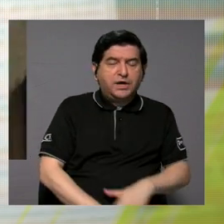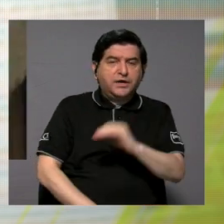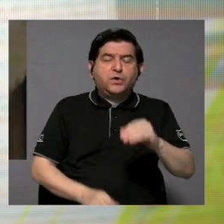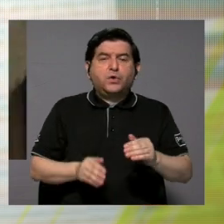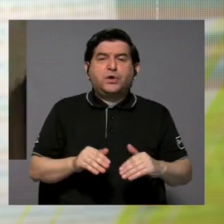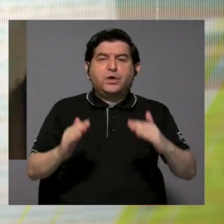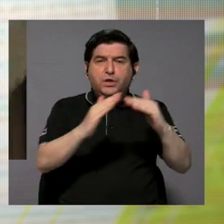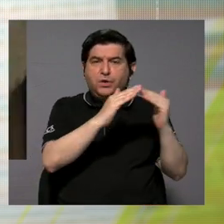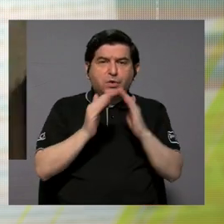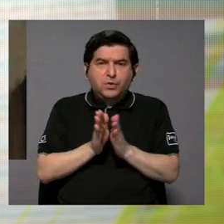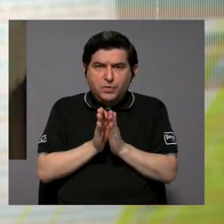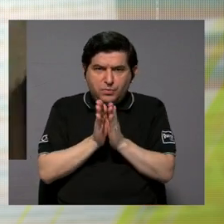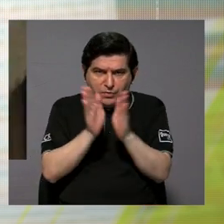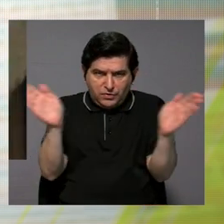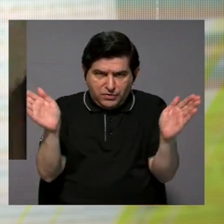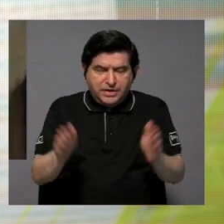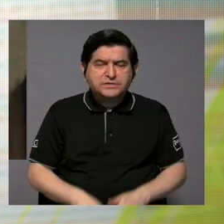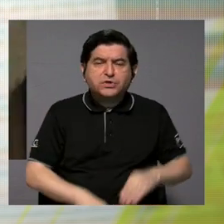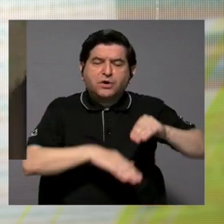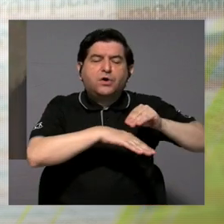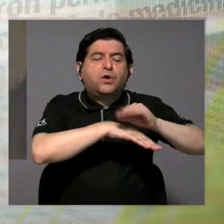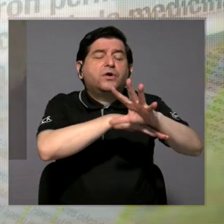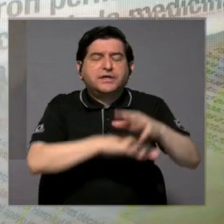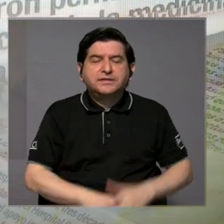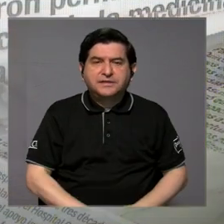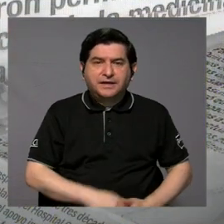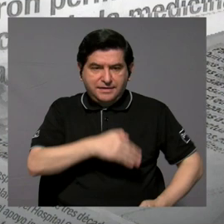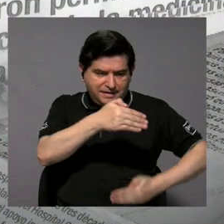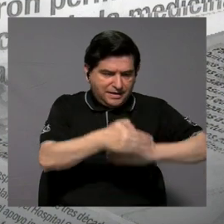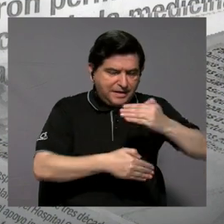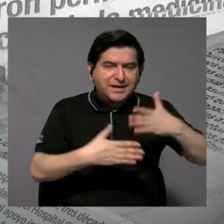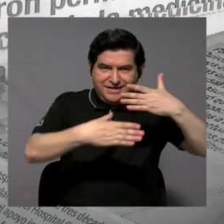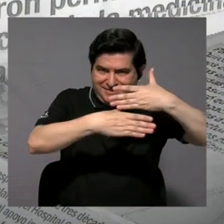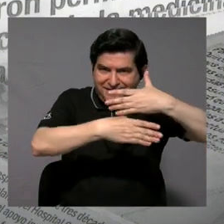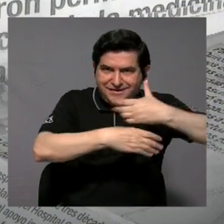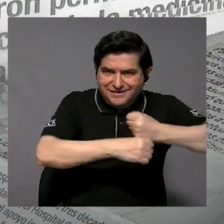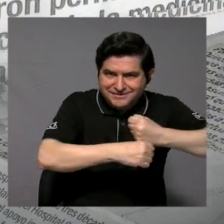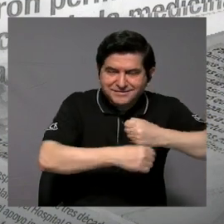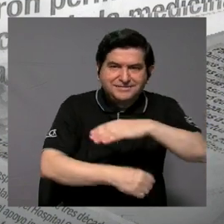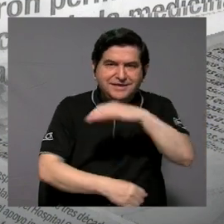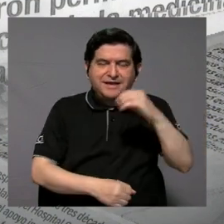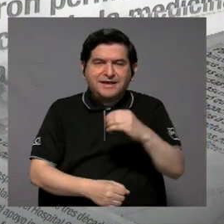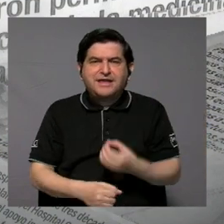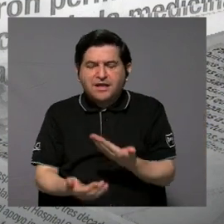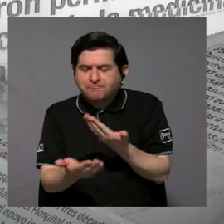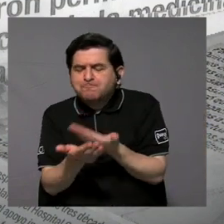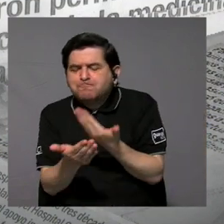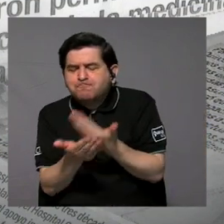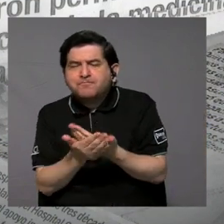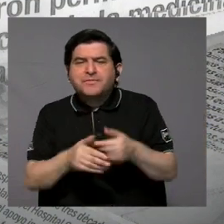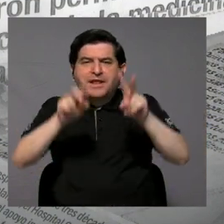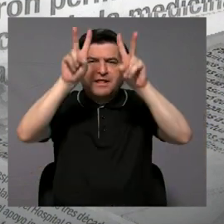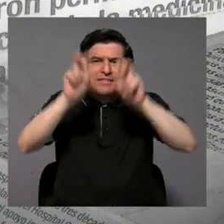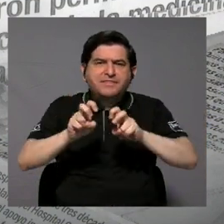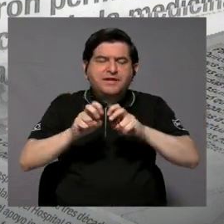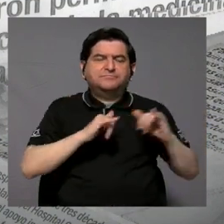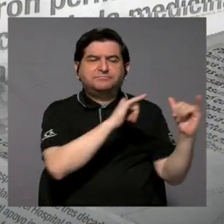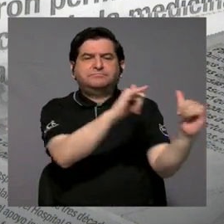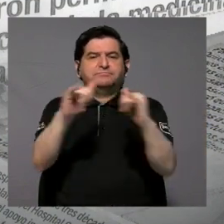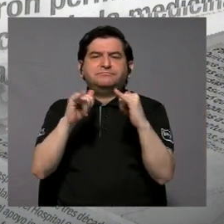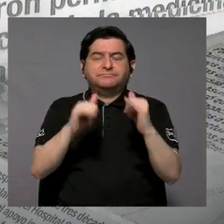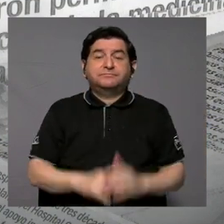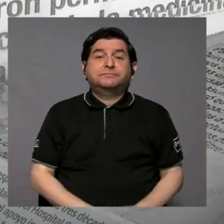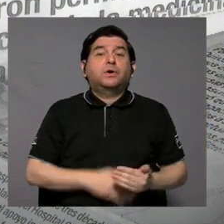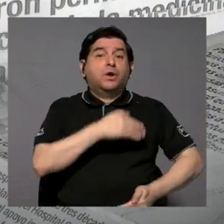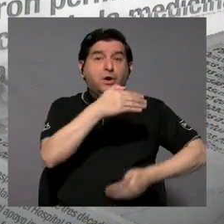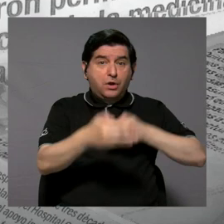público en general en torno a la elaboración y la validación de las pruebas estandarizadas. Es